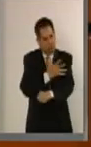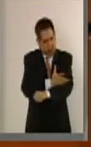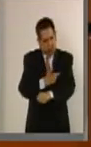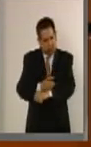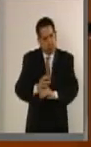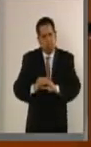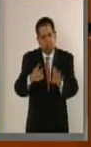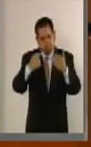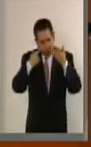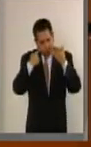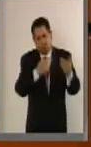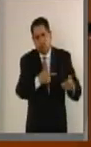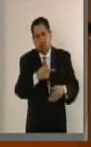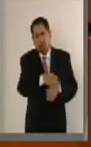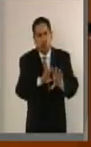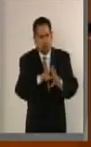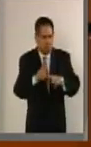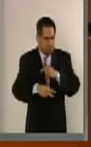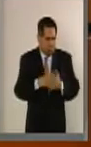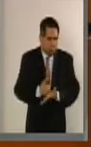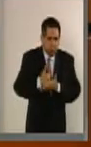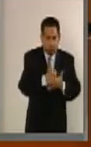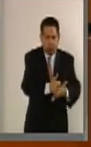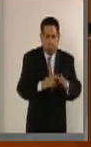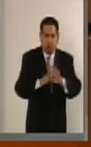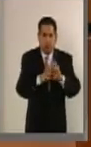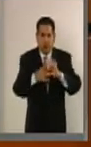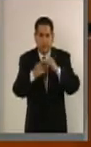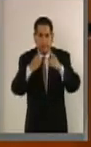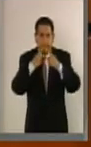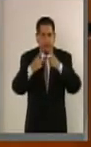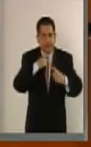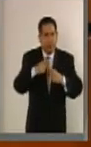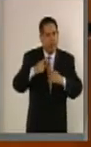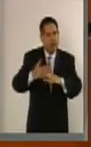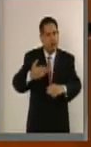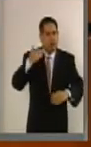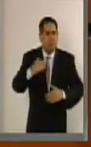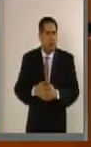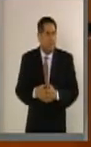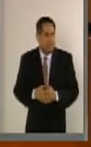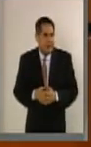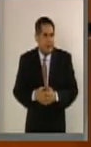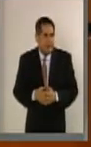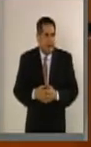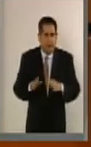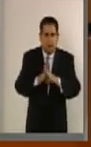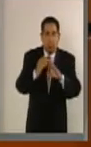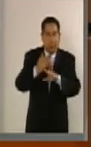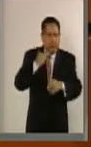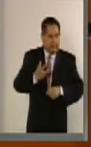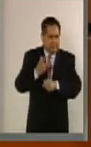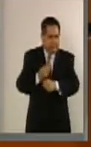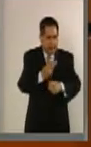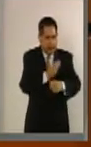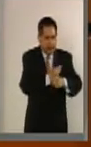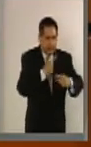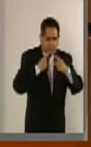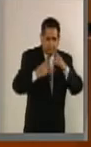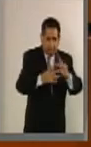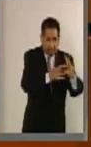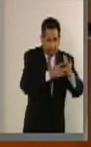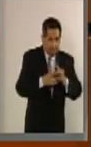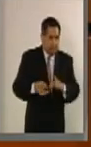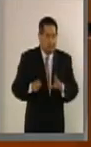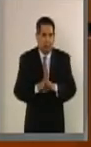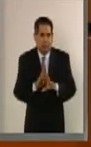en el manejo de la ayuda, así como de las tareas de reconstrucción. Una reconstrucción que de acuerdo a la magnitud de los